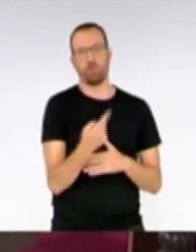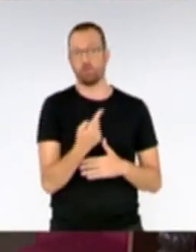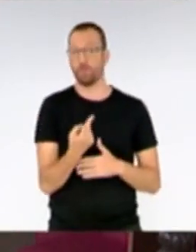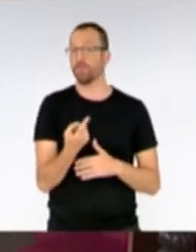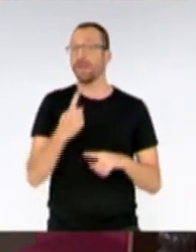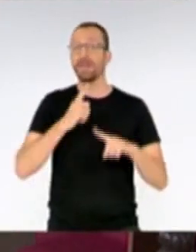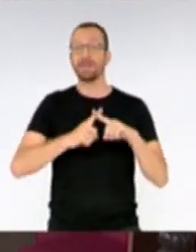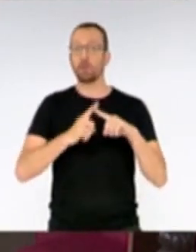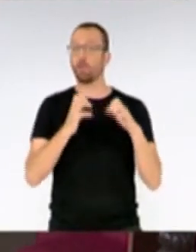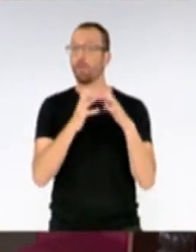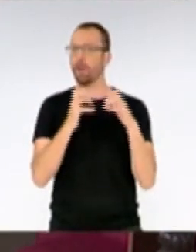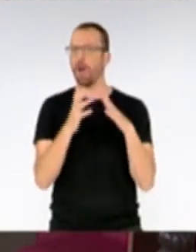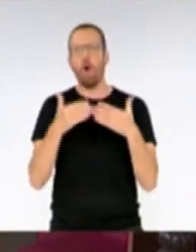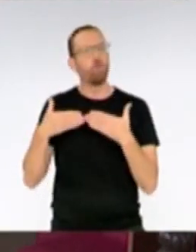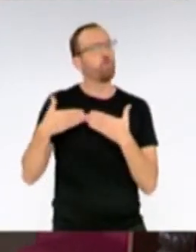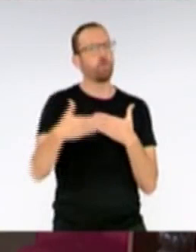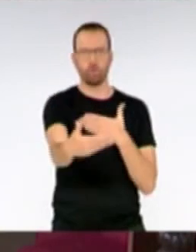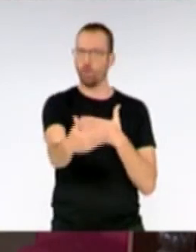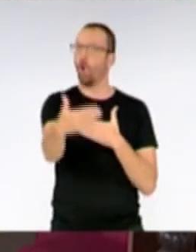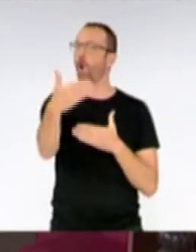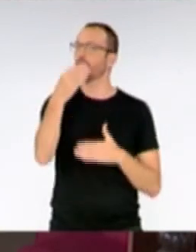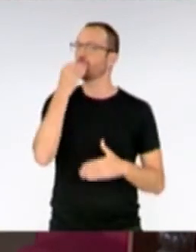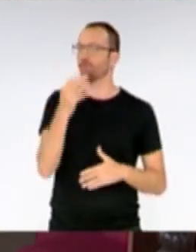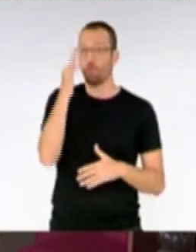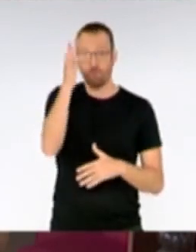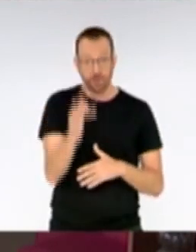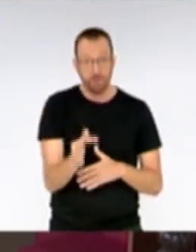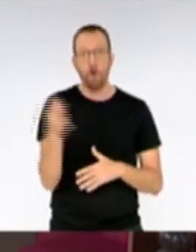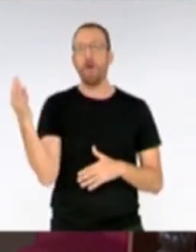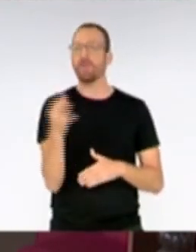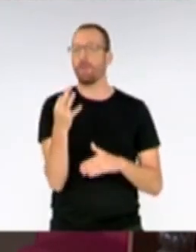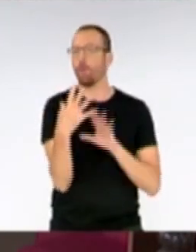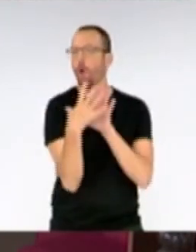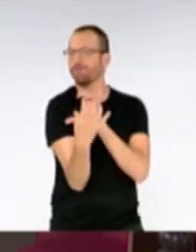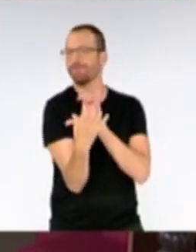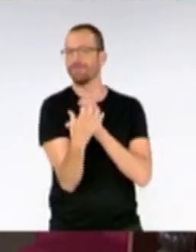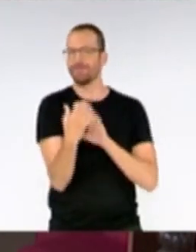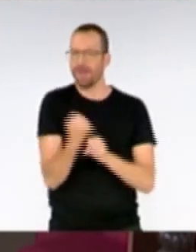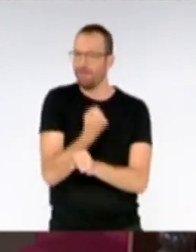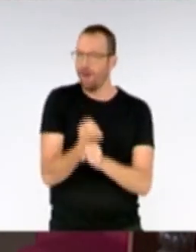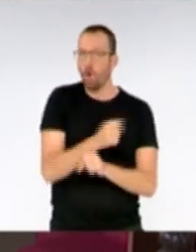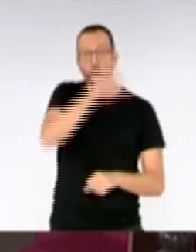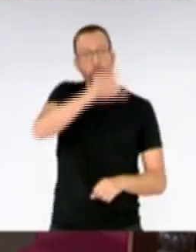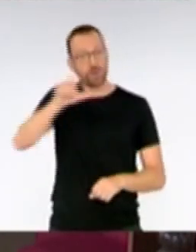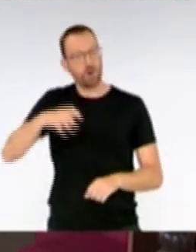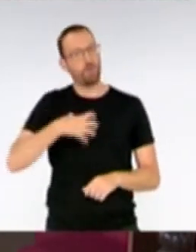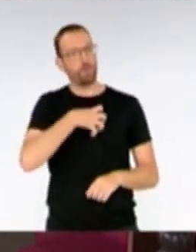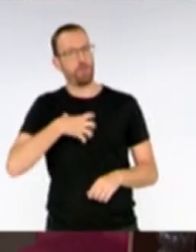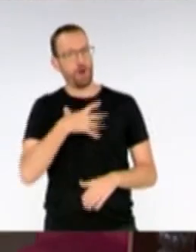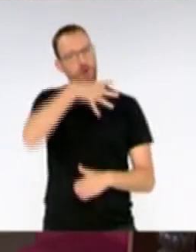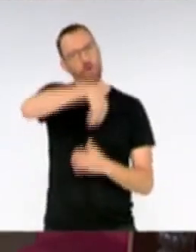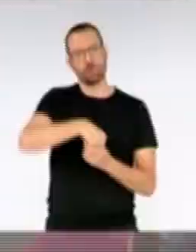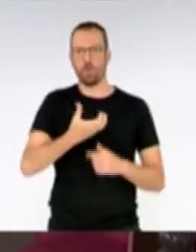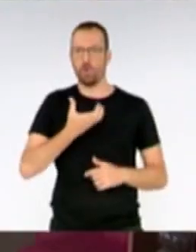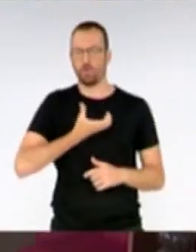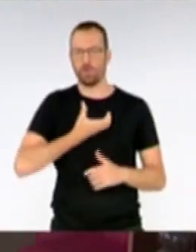Santa Cruz de la Palma tiene un futuro prometedor y para ello también necesito de la complicidad y del trabajo de todos los empleados, de todos los funcionarios de